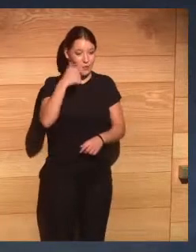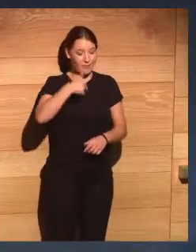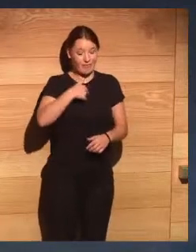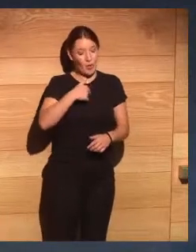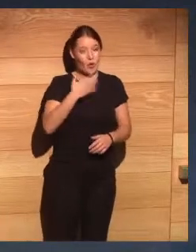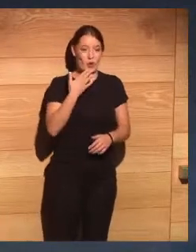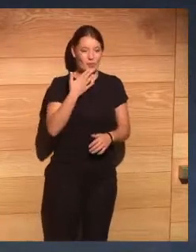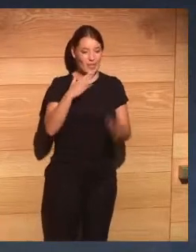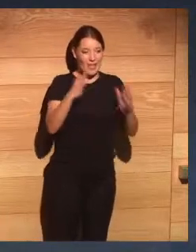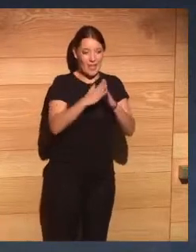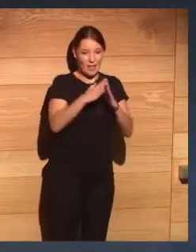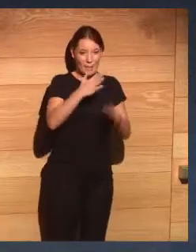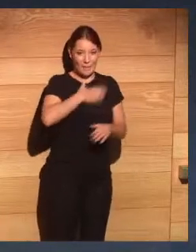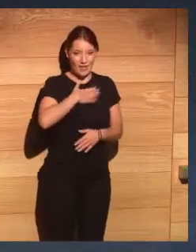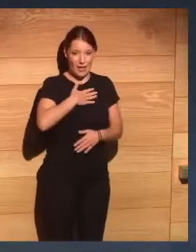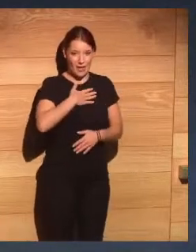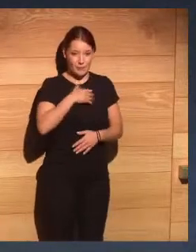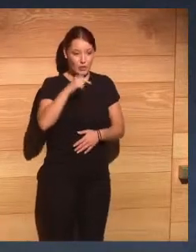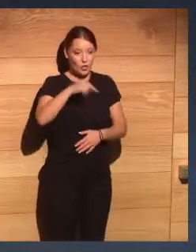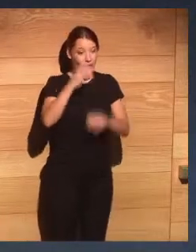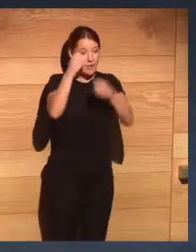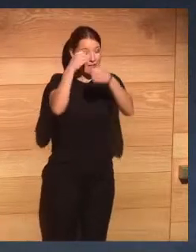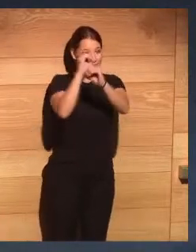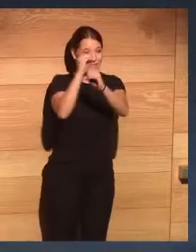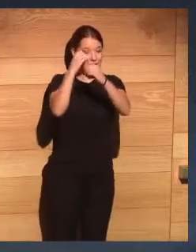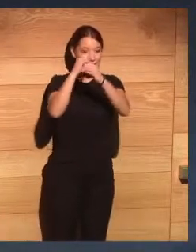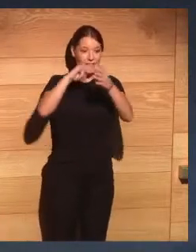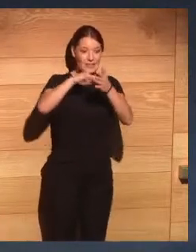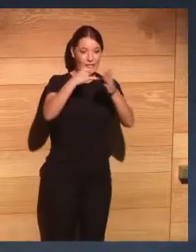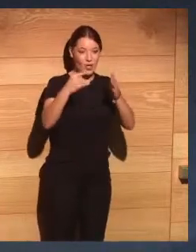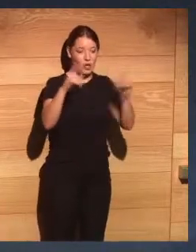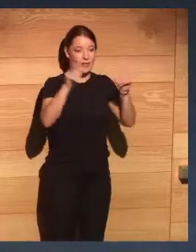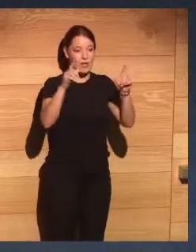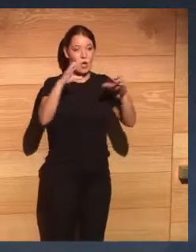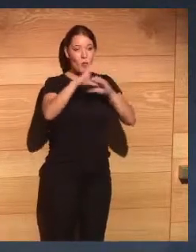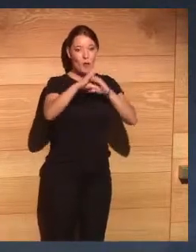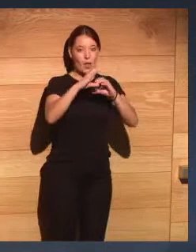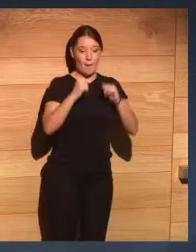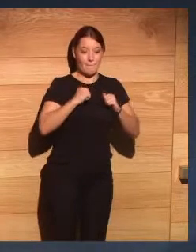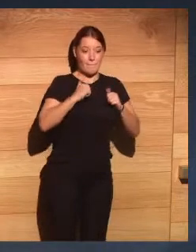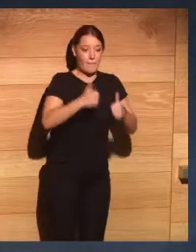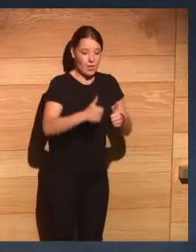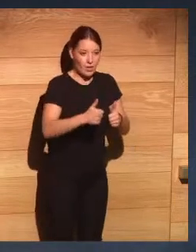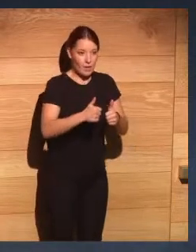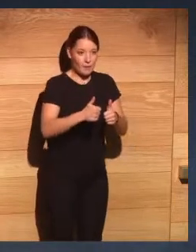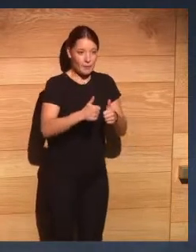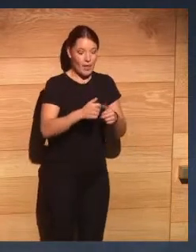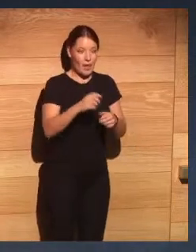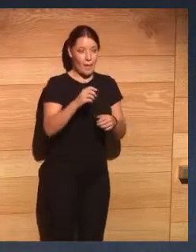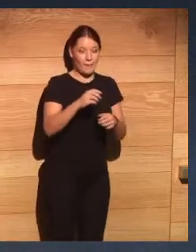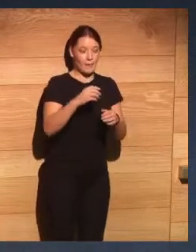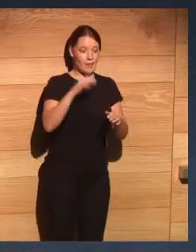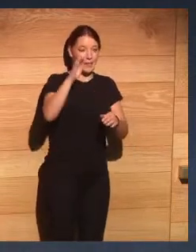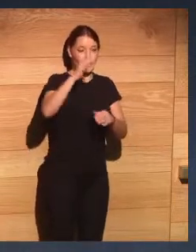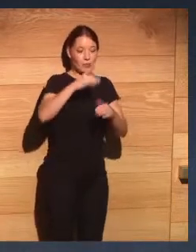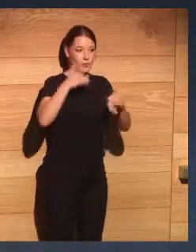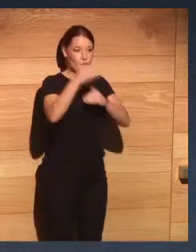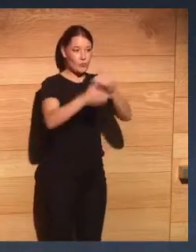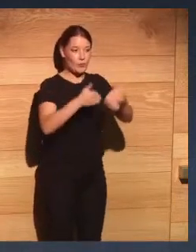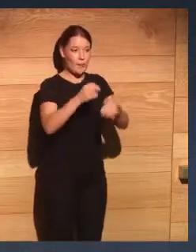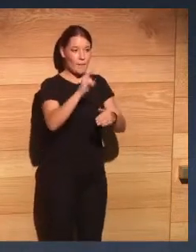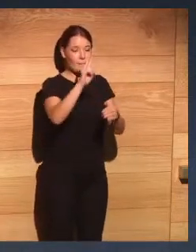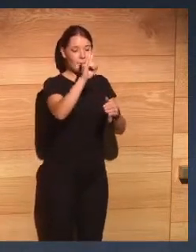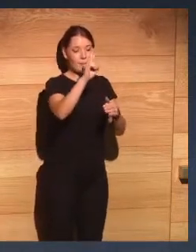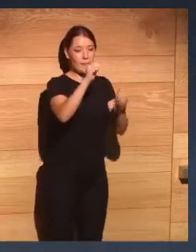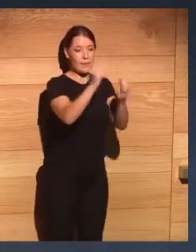inicié como ingeniero de telecomunicación y desde ella trabajé durante más de 20 años para hacer de telefónica un operador internacional de